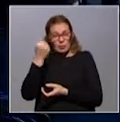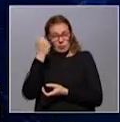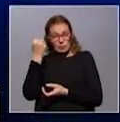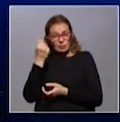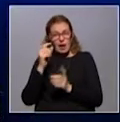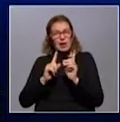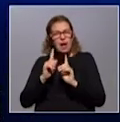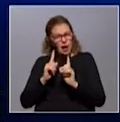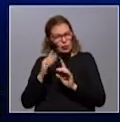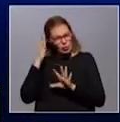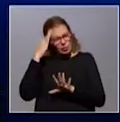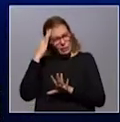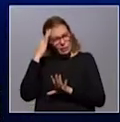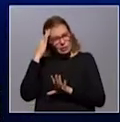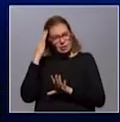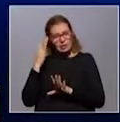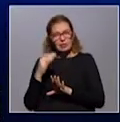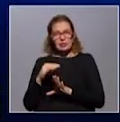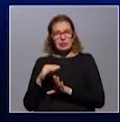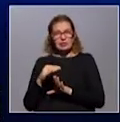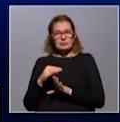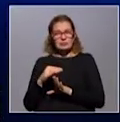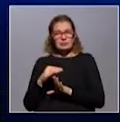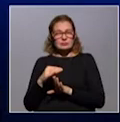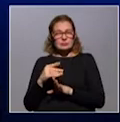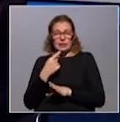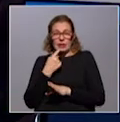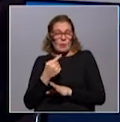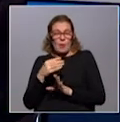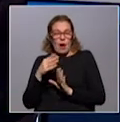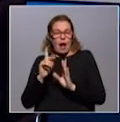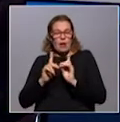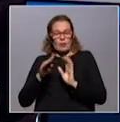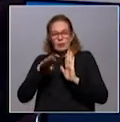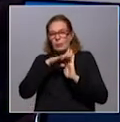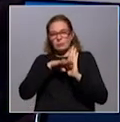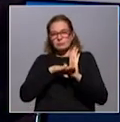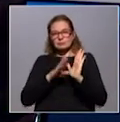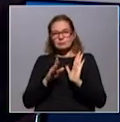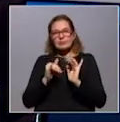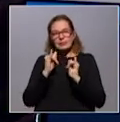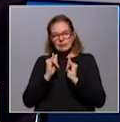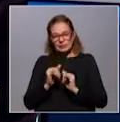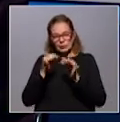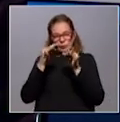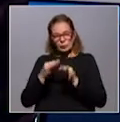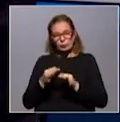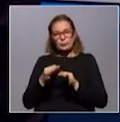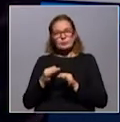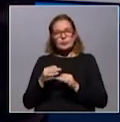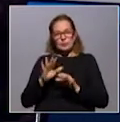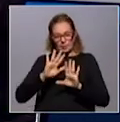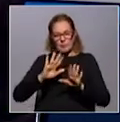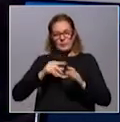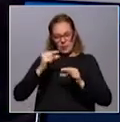¿Eso hay una incidencia? ¿Hay alguna, digamos, alguna directiva fijada? Sí, justamente, vayamos